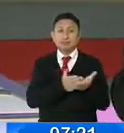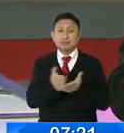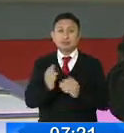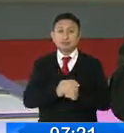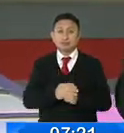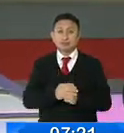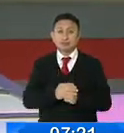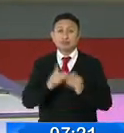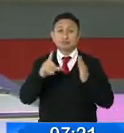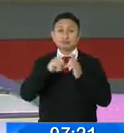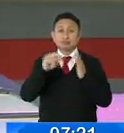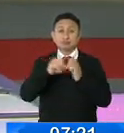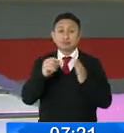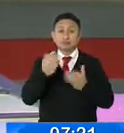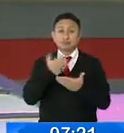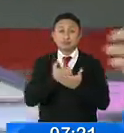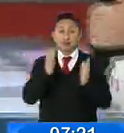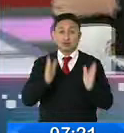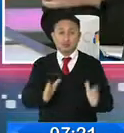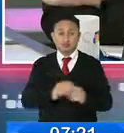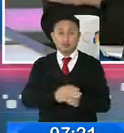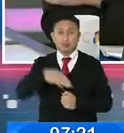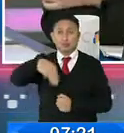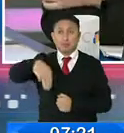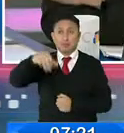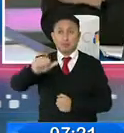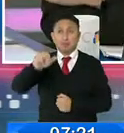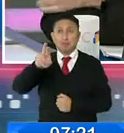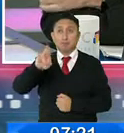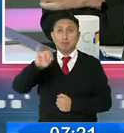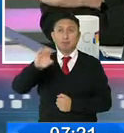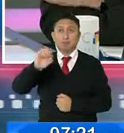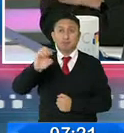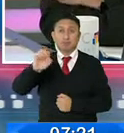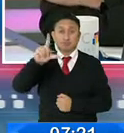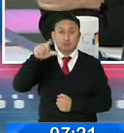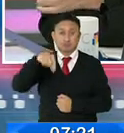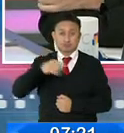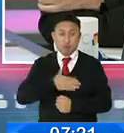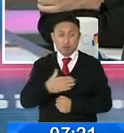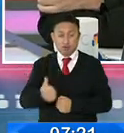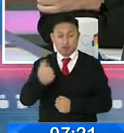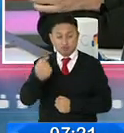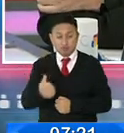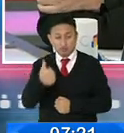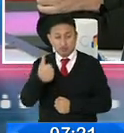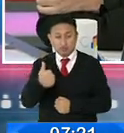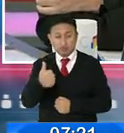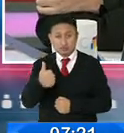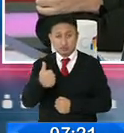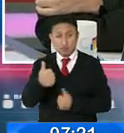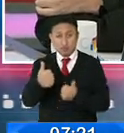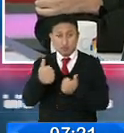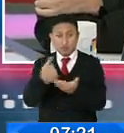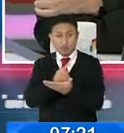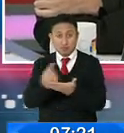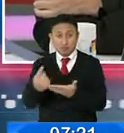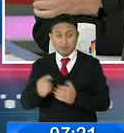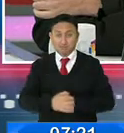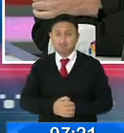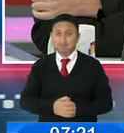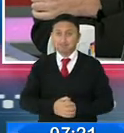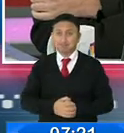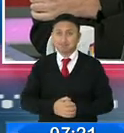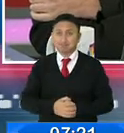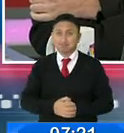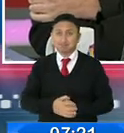de Rentas del SRI, la economista Marisol Andrade. Economista, buenos días. ¿Cómo está? Una buena semana para usted. Buenos